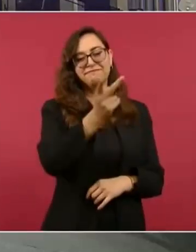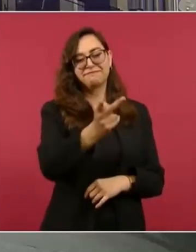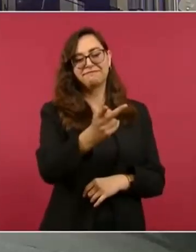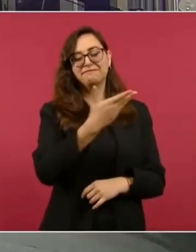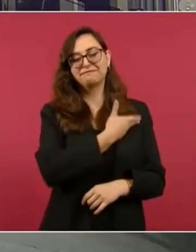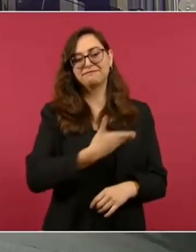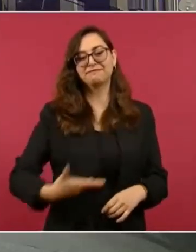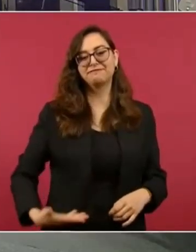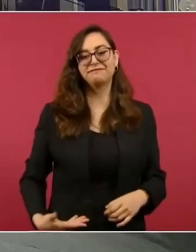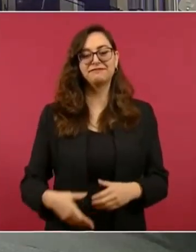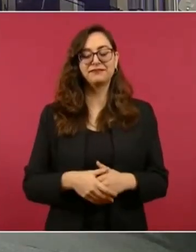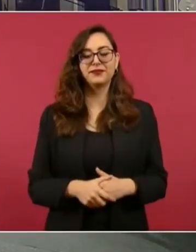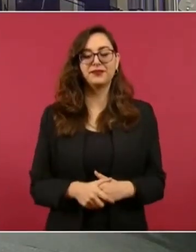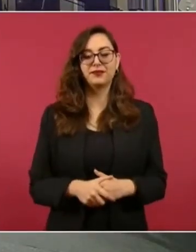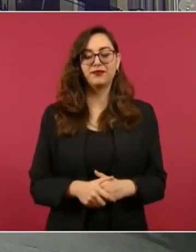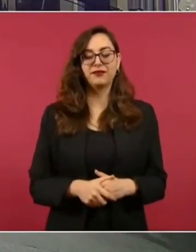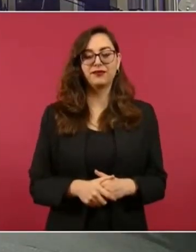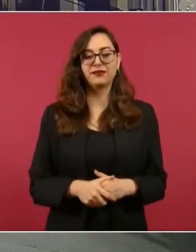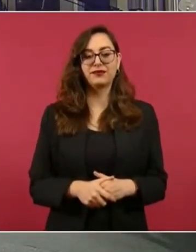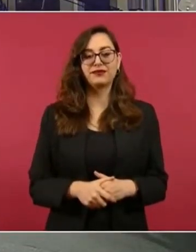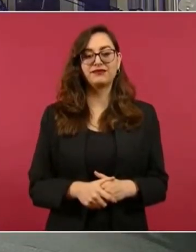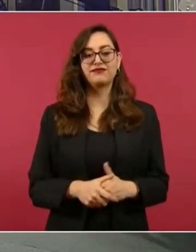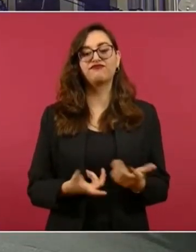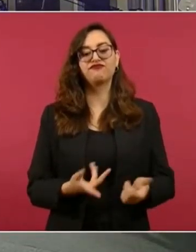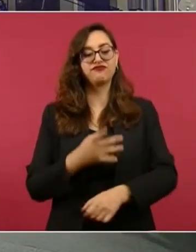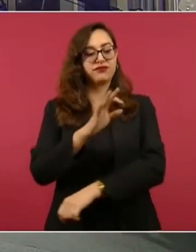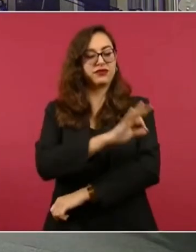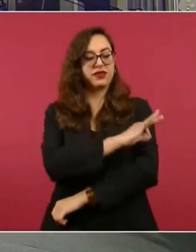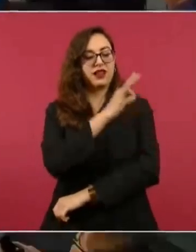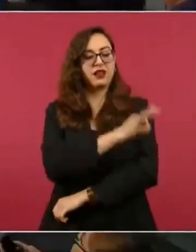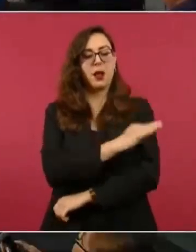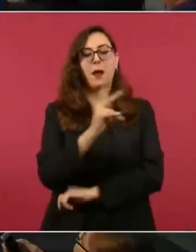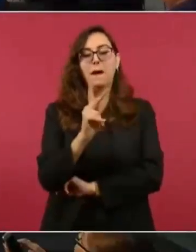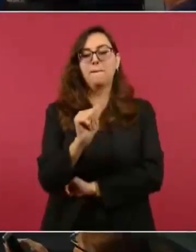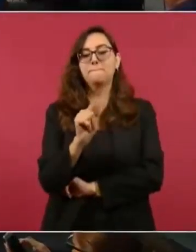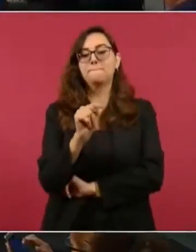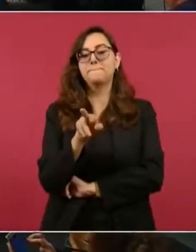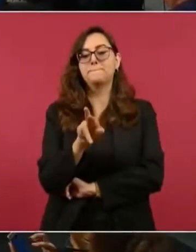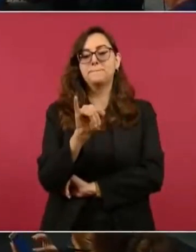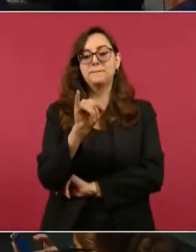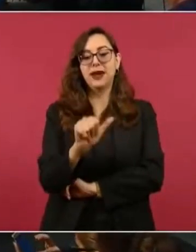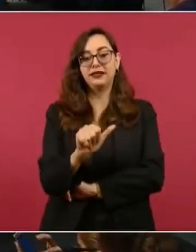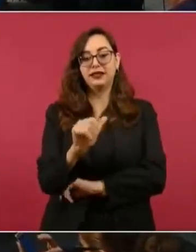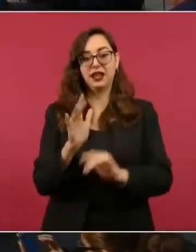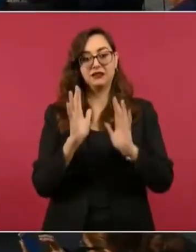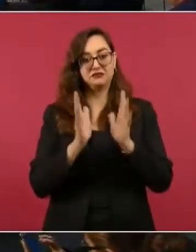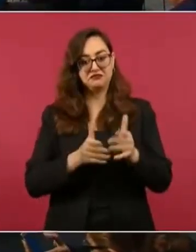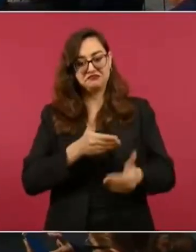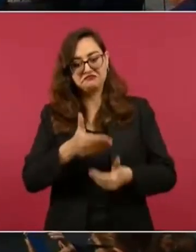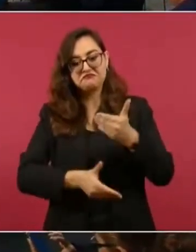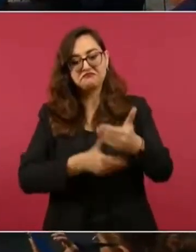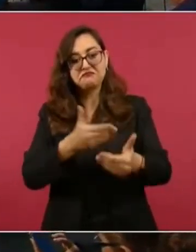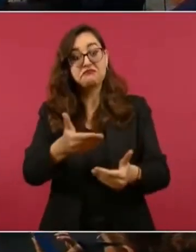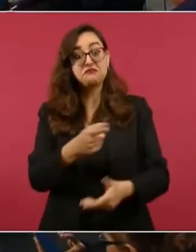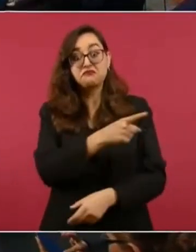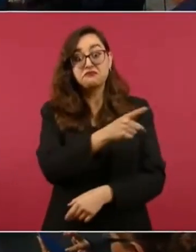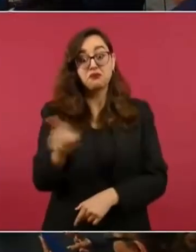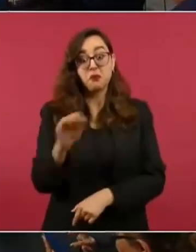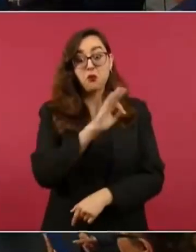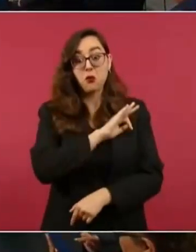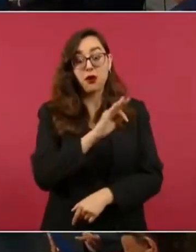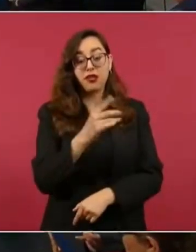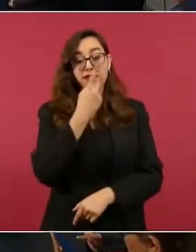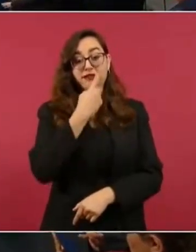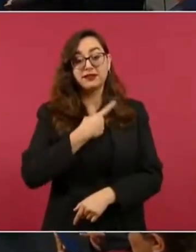Conocer el estado de cómo va el avance de la vacuna patria, no sé si a alguno de los expertos en salud que están hoy en el panel nos